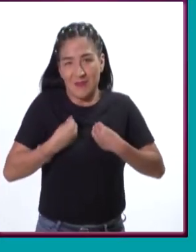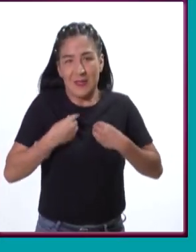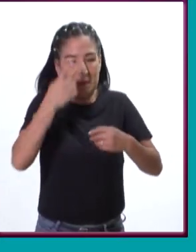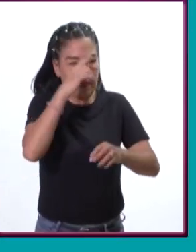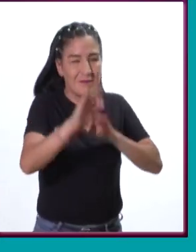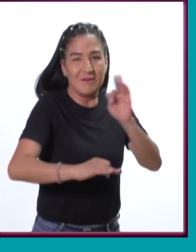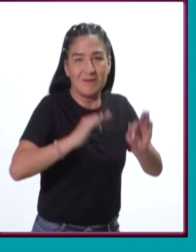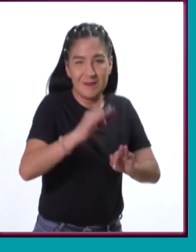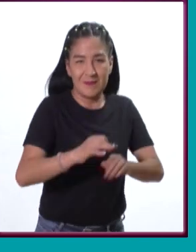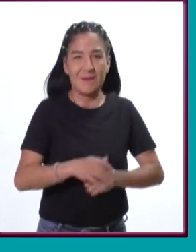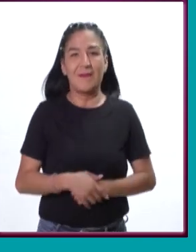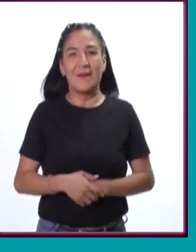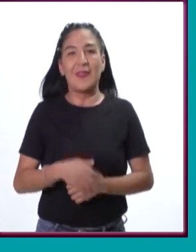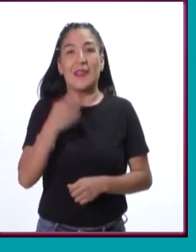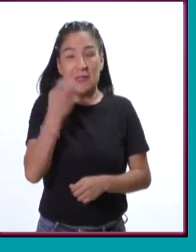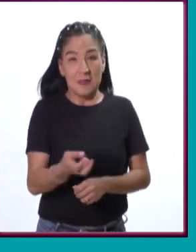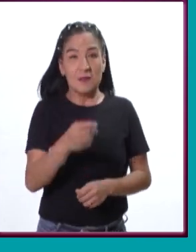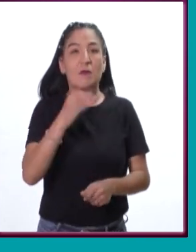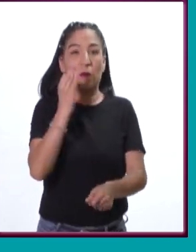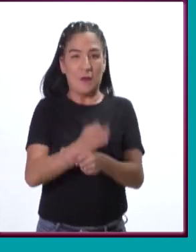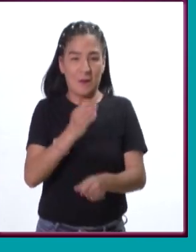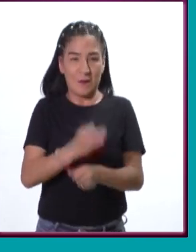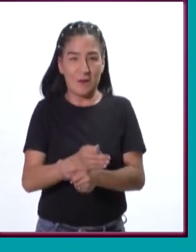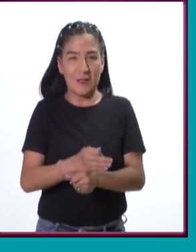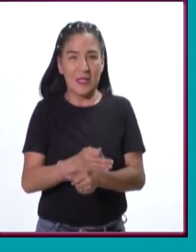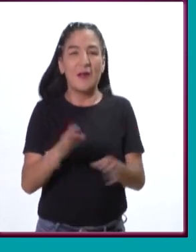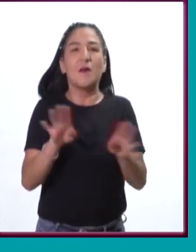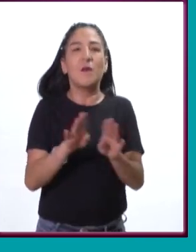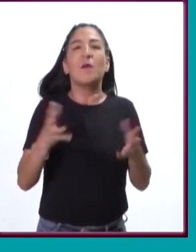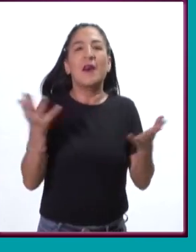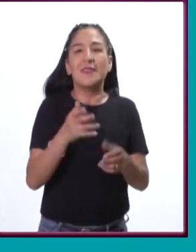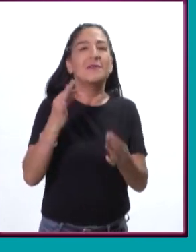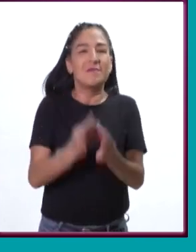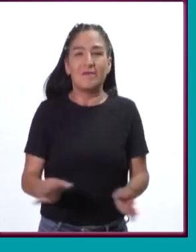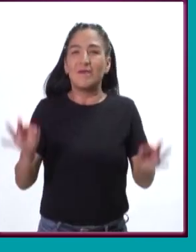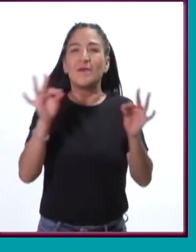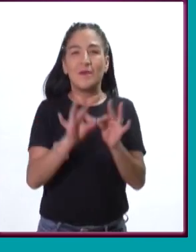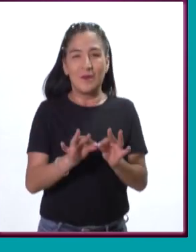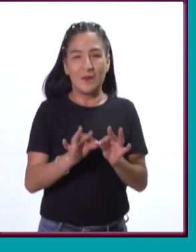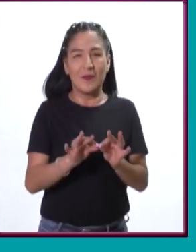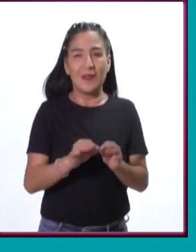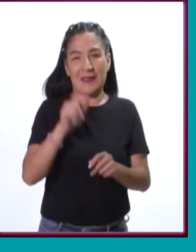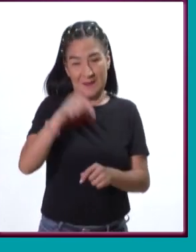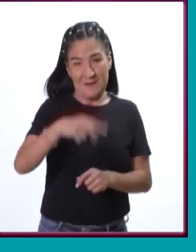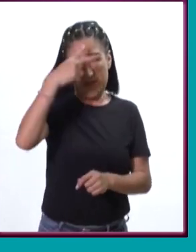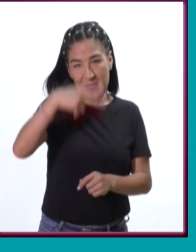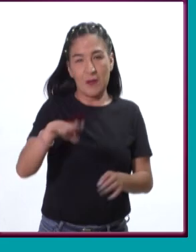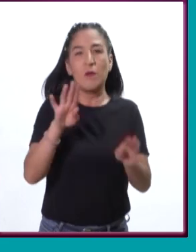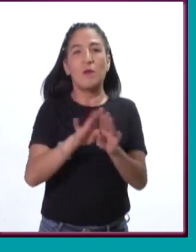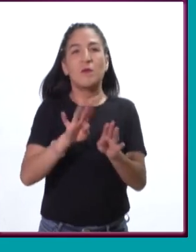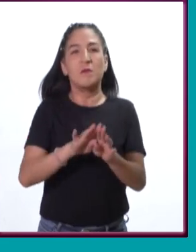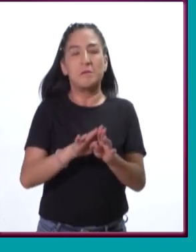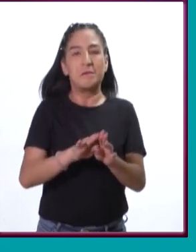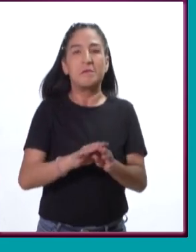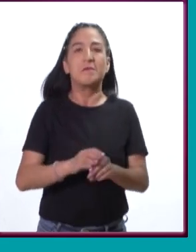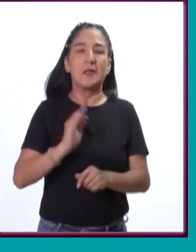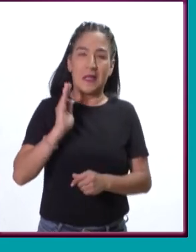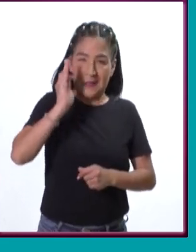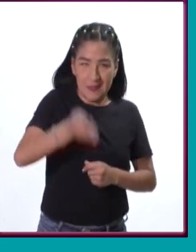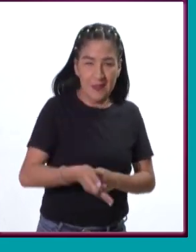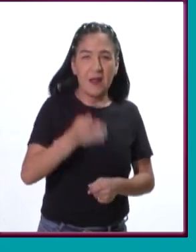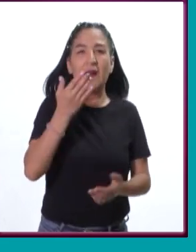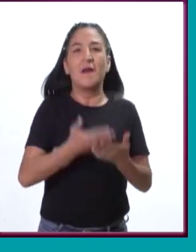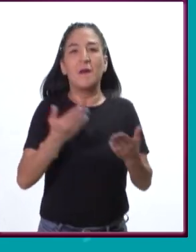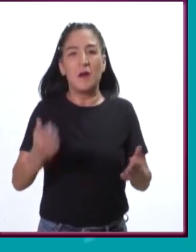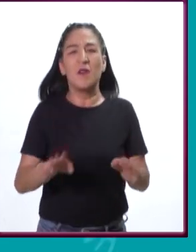en sí no se pueden conservar solas, hay que conservarlas en los ambientes en los que están, en los ecosistemas